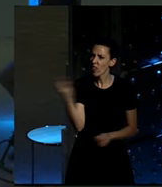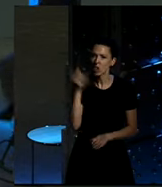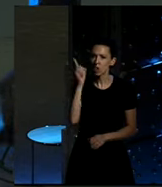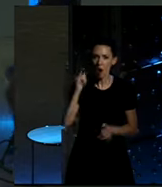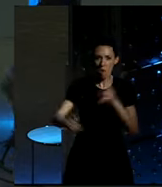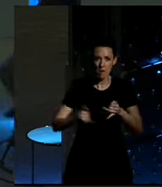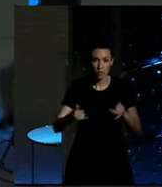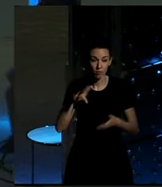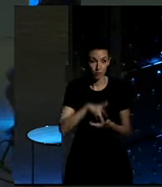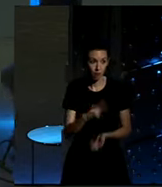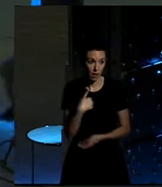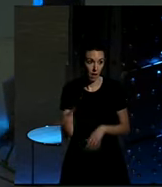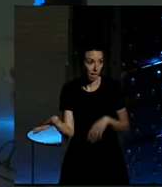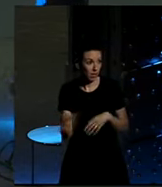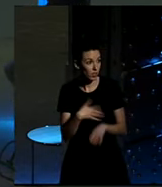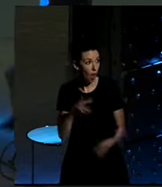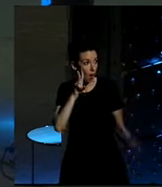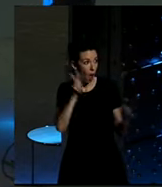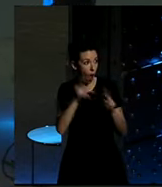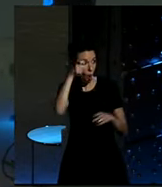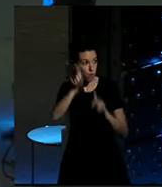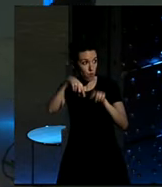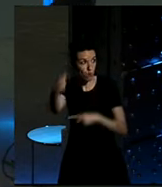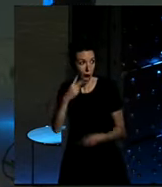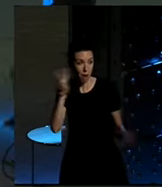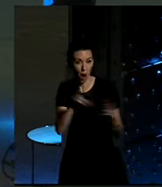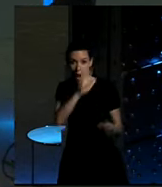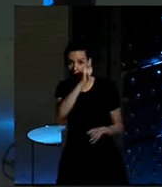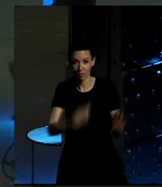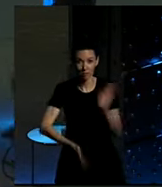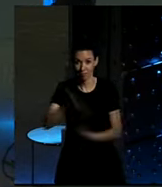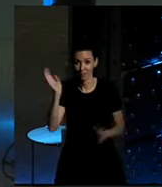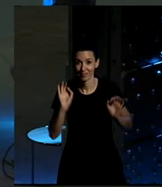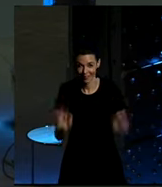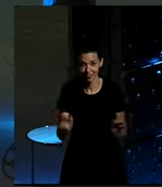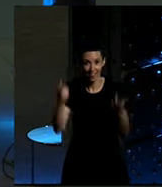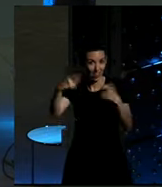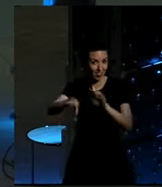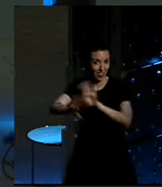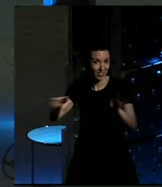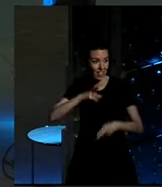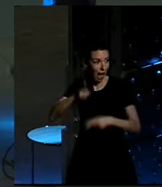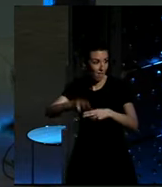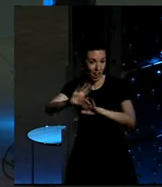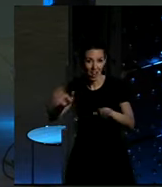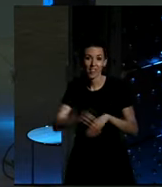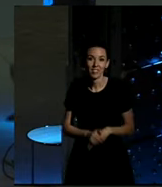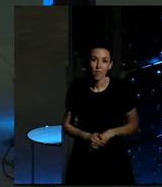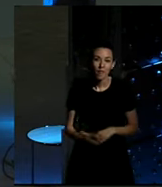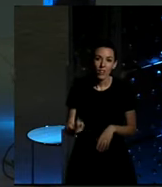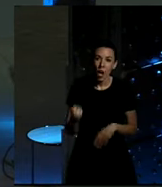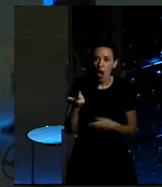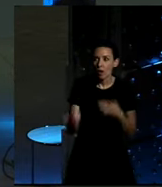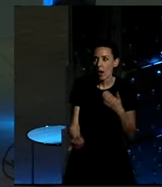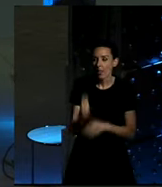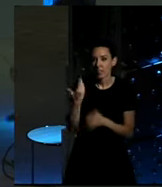ese momento es en el que yo diré, te veo en el pueblo, si no, yo me subo, quedamos en el bar del próximo pueblo. No son pocos los días que